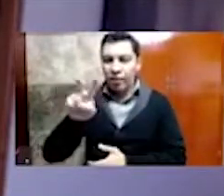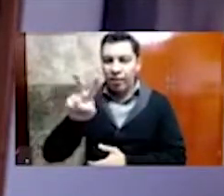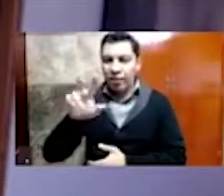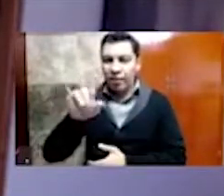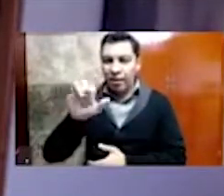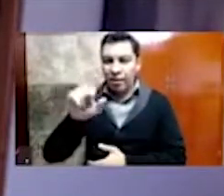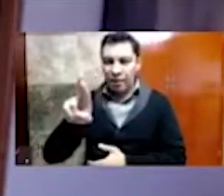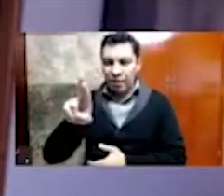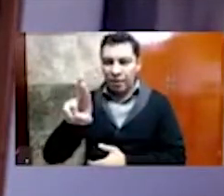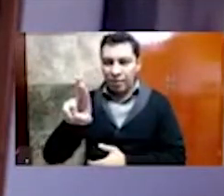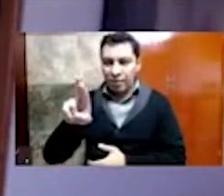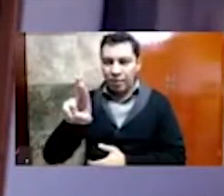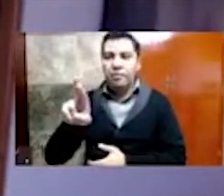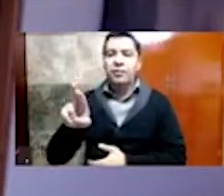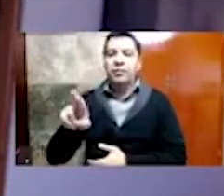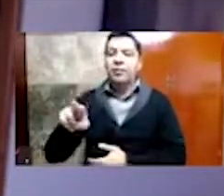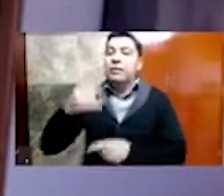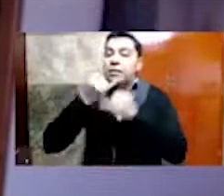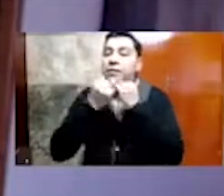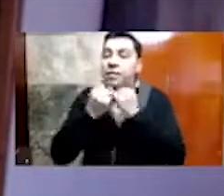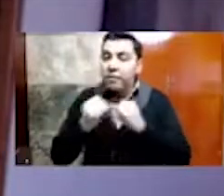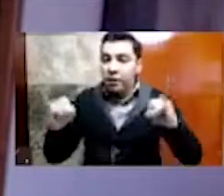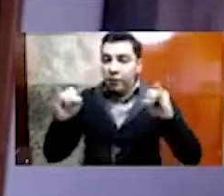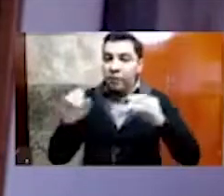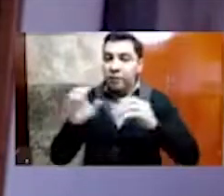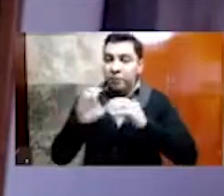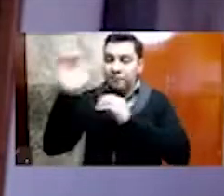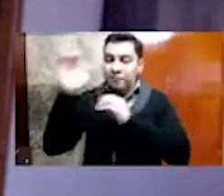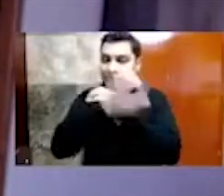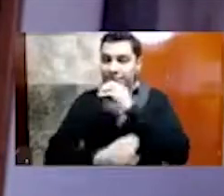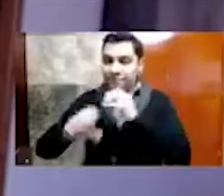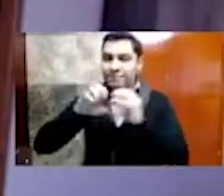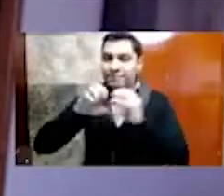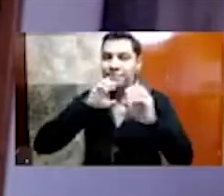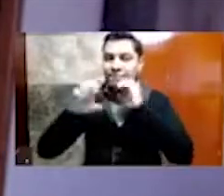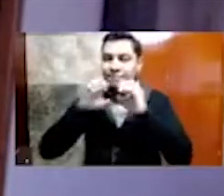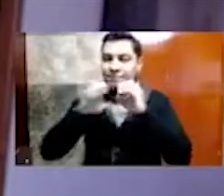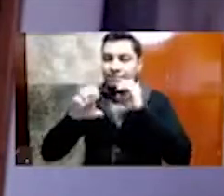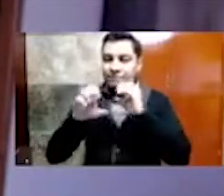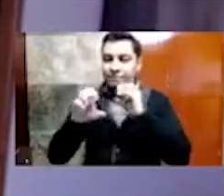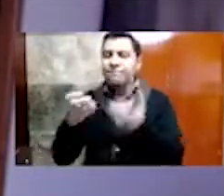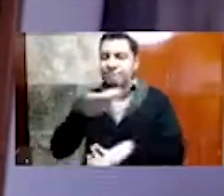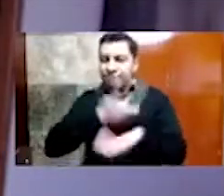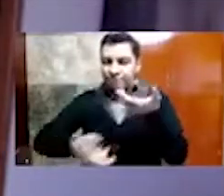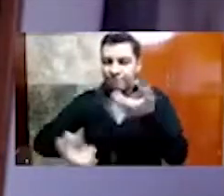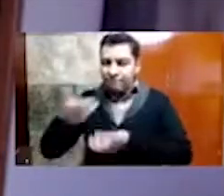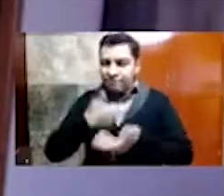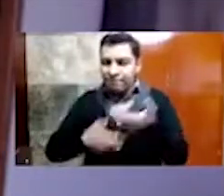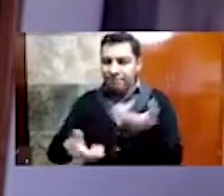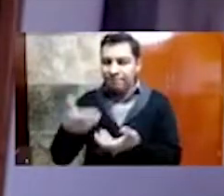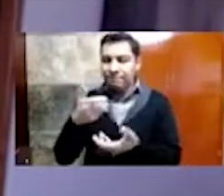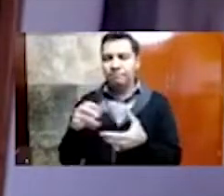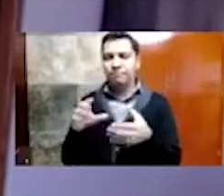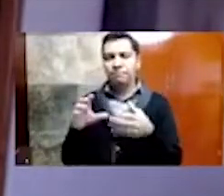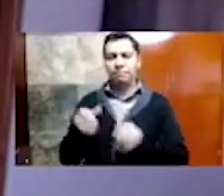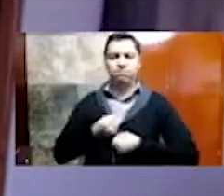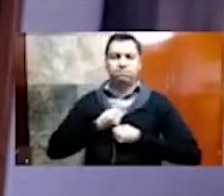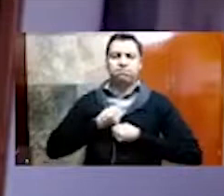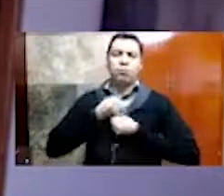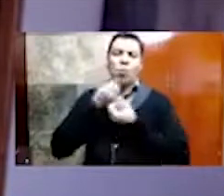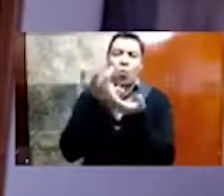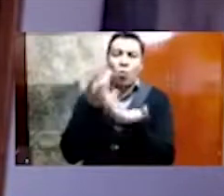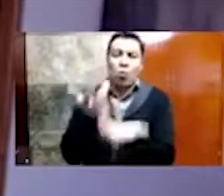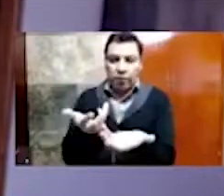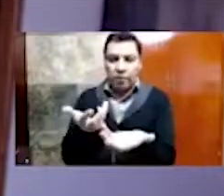este magnífico ciclo de entrevistas, y para cerrar, quisiera compartir algunos versos del extraordinario poema de largo